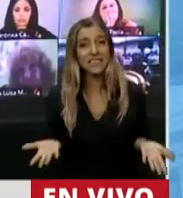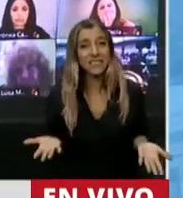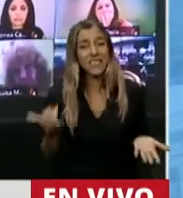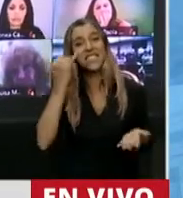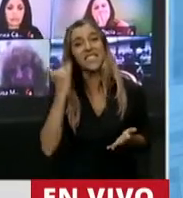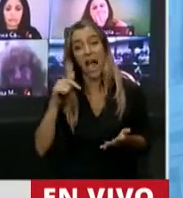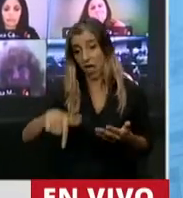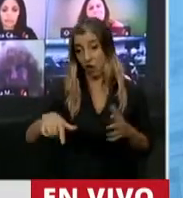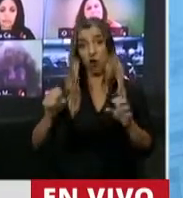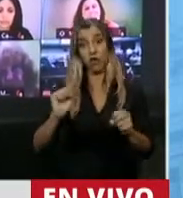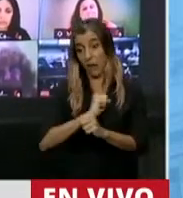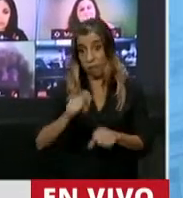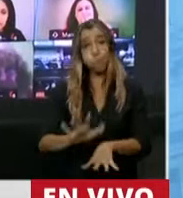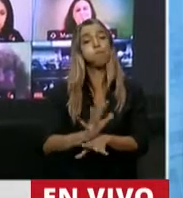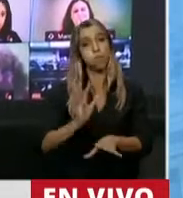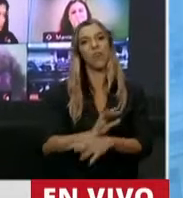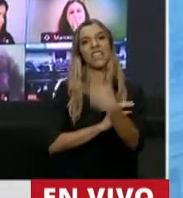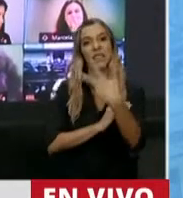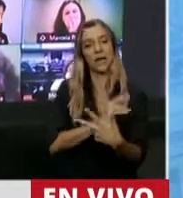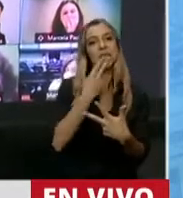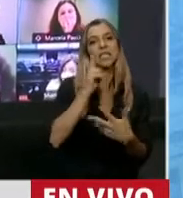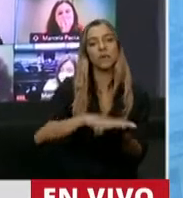subieron desde que asumió el Alberto Fernández.